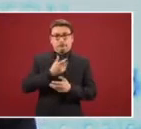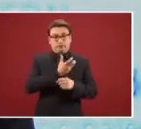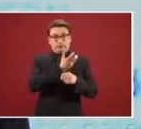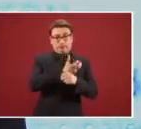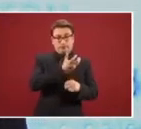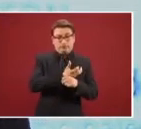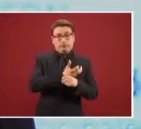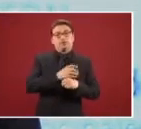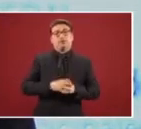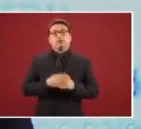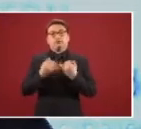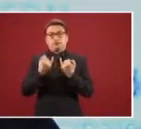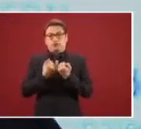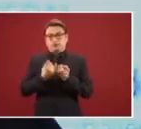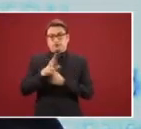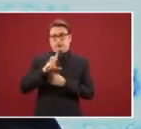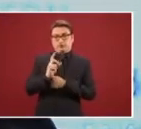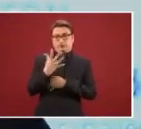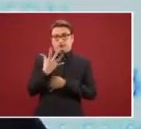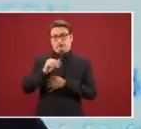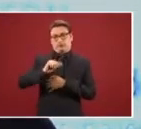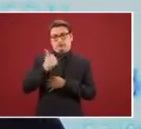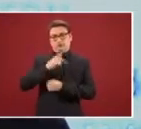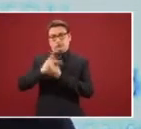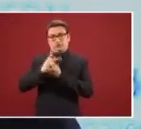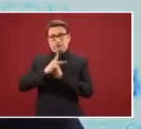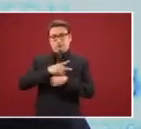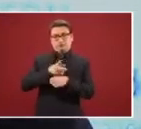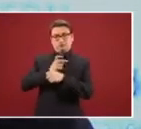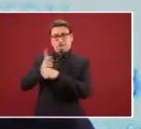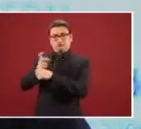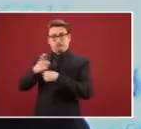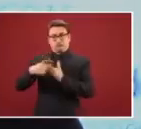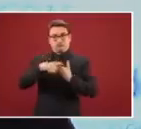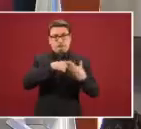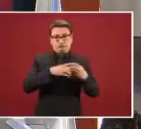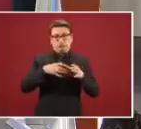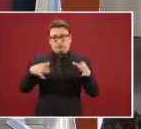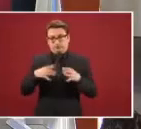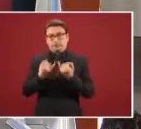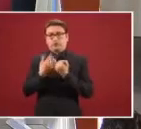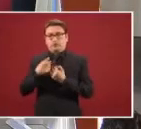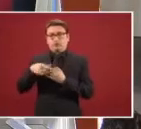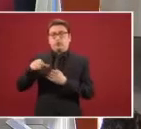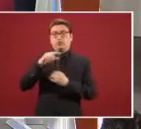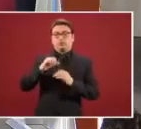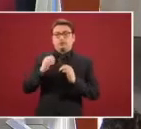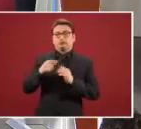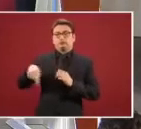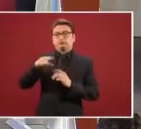Unidos de América como de 35 países que fueron invitados, cinco agencias de cooperación internacionales